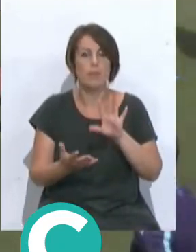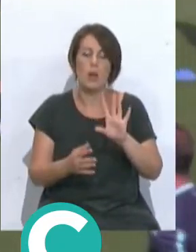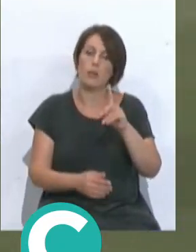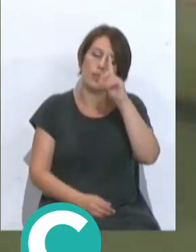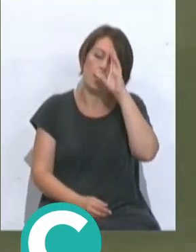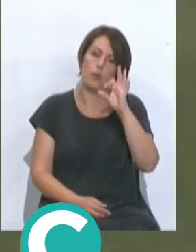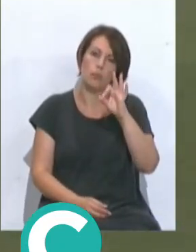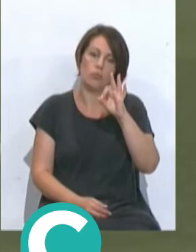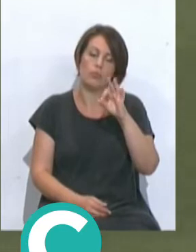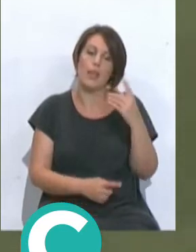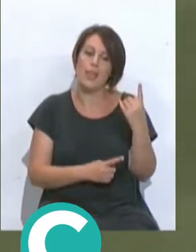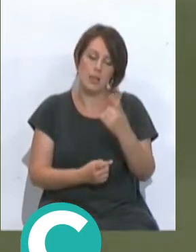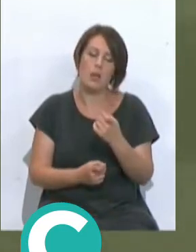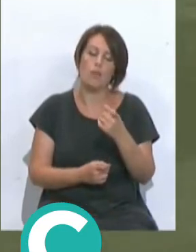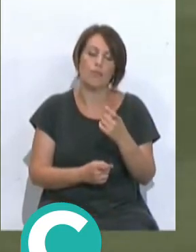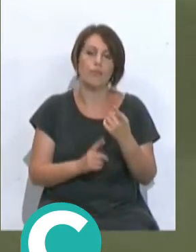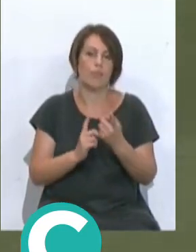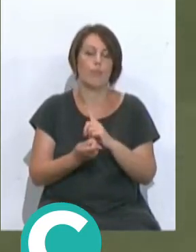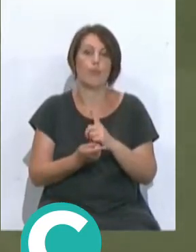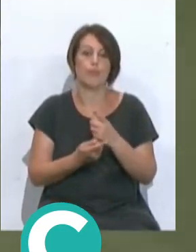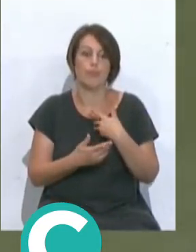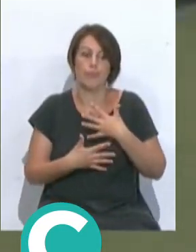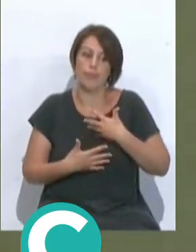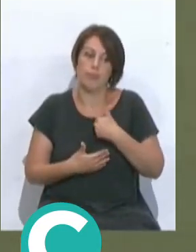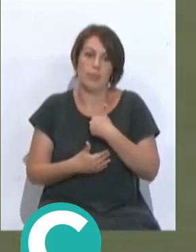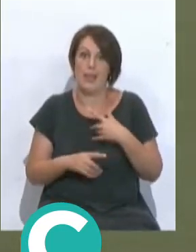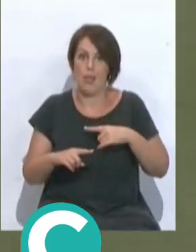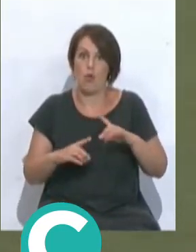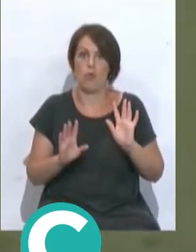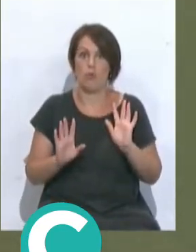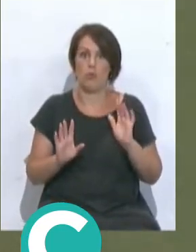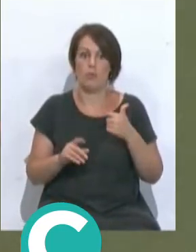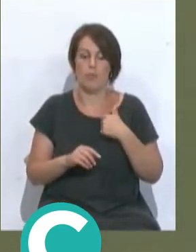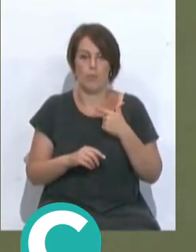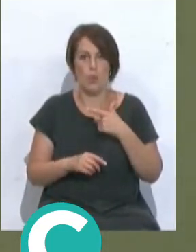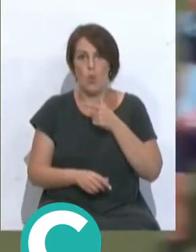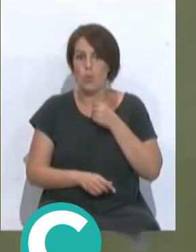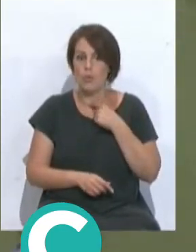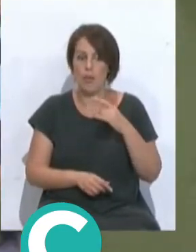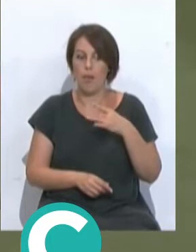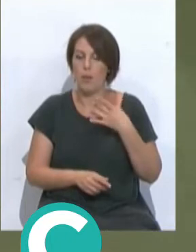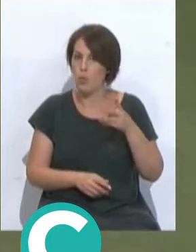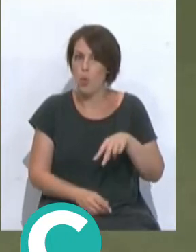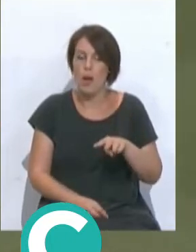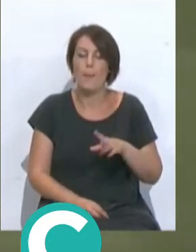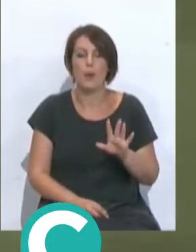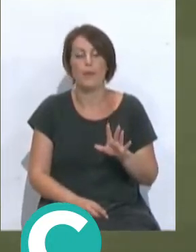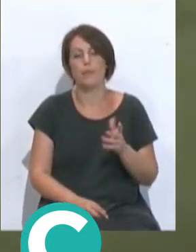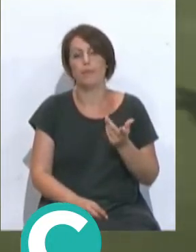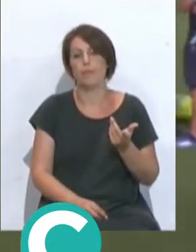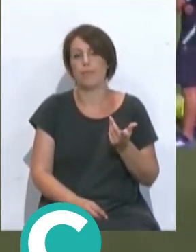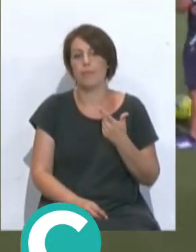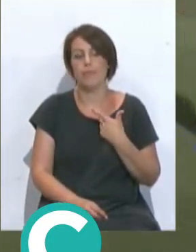que era necesario, por desgracia, y me meto como entrenador, que evidentemente nunca te gusta que te cesen, pero creo que no había...